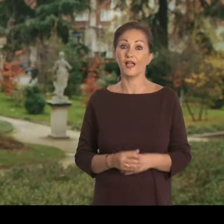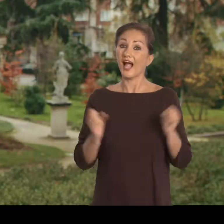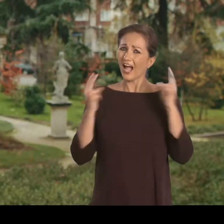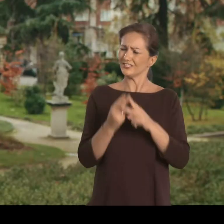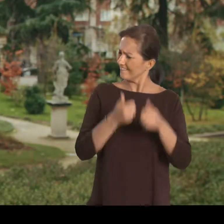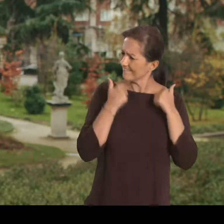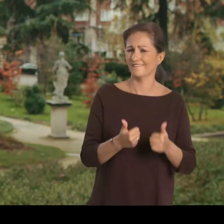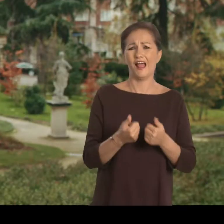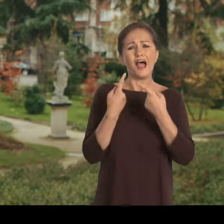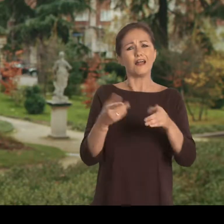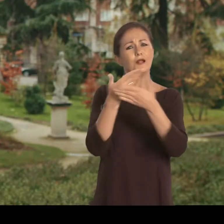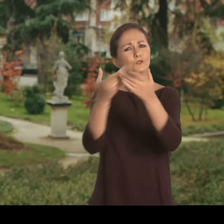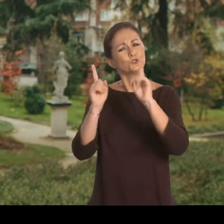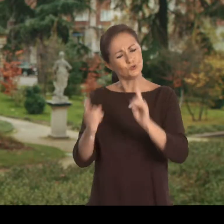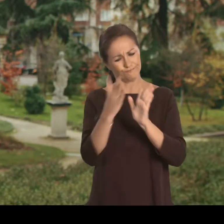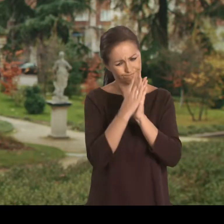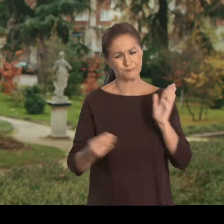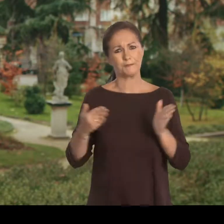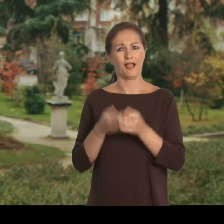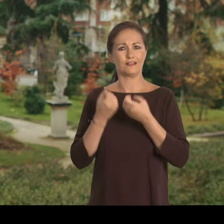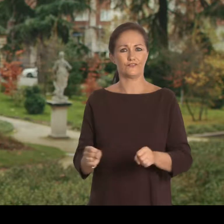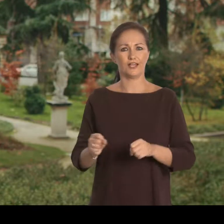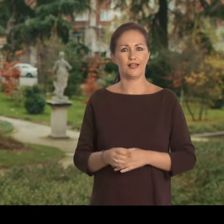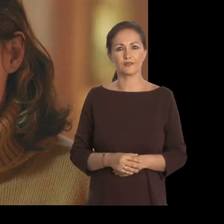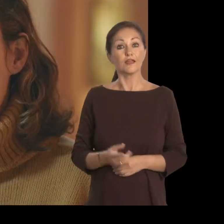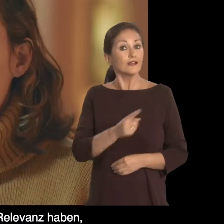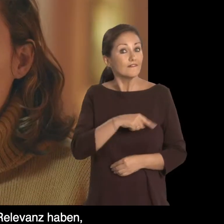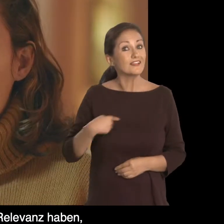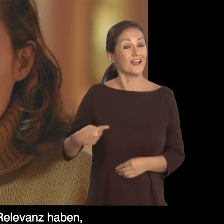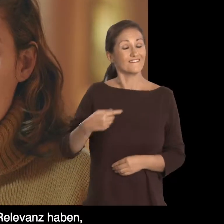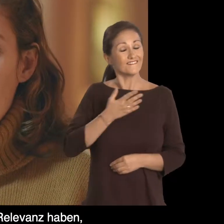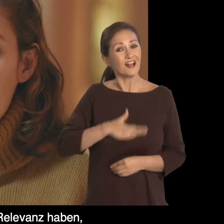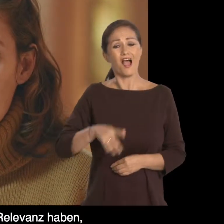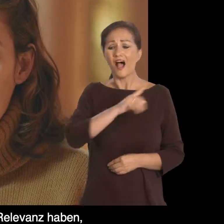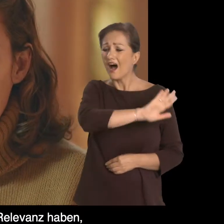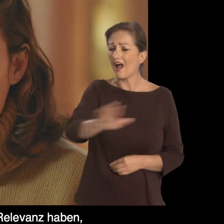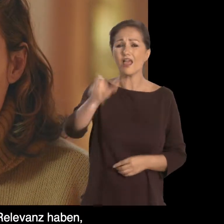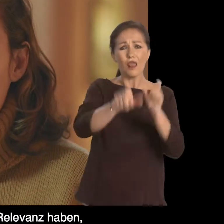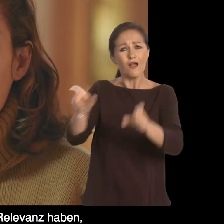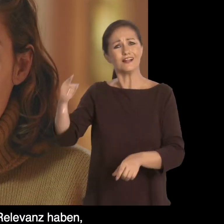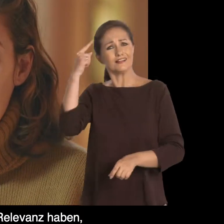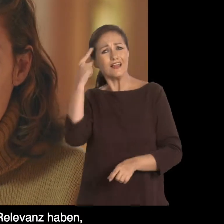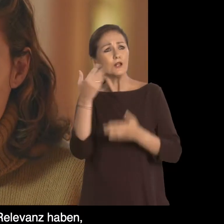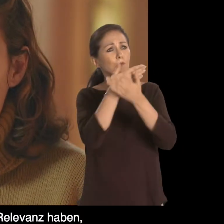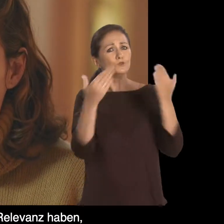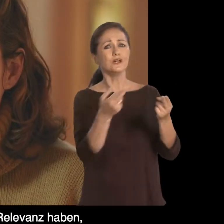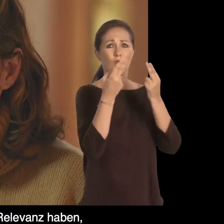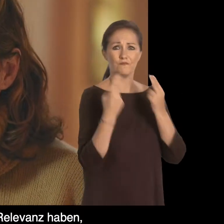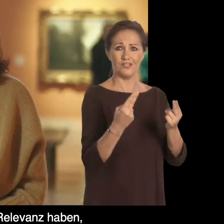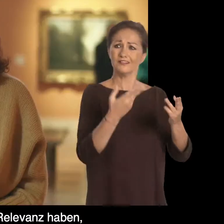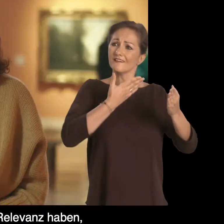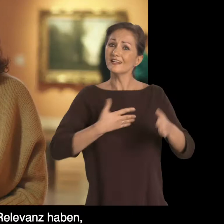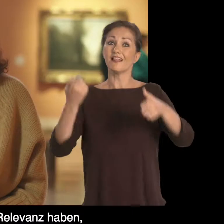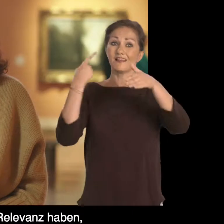Creo que los museos pueden llevar el camino en la que pensamos sobre acceso a los museos. Si nosotros buscamos que los museos tengan una cierta relevancia